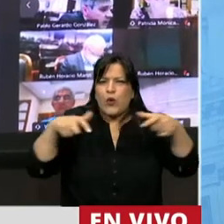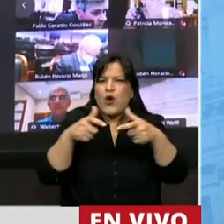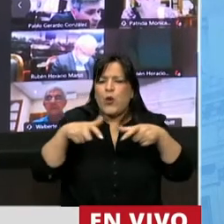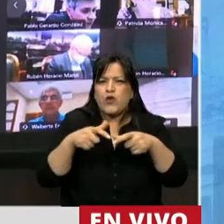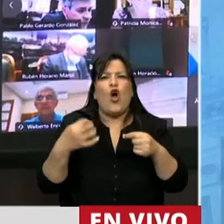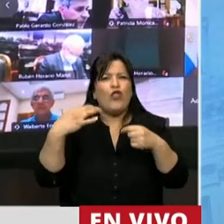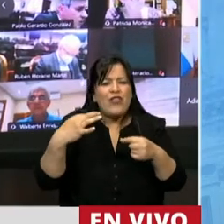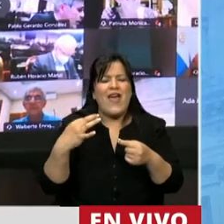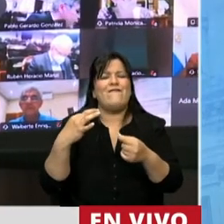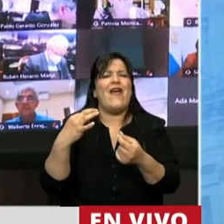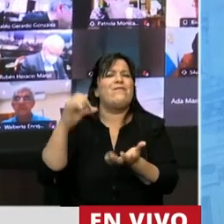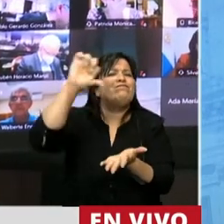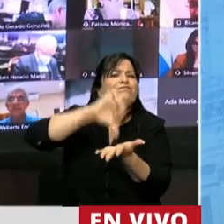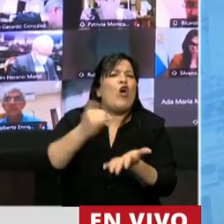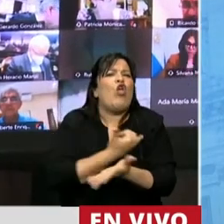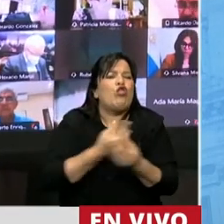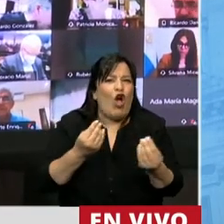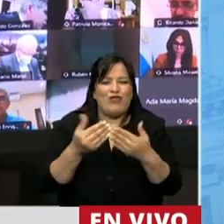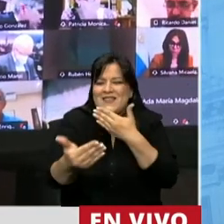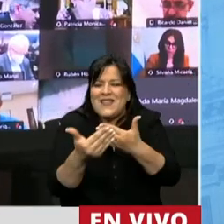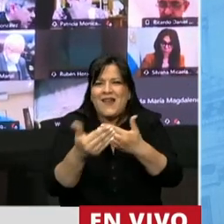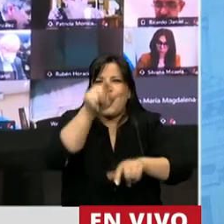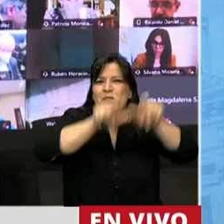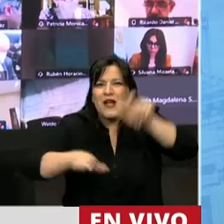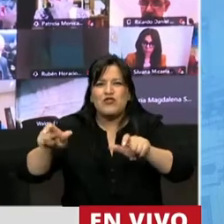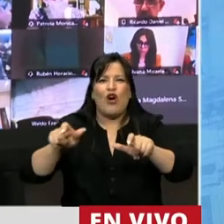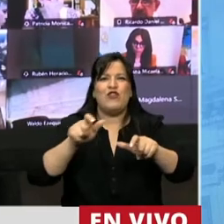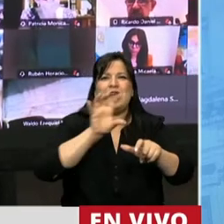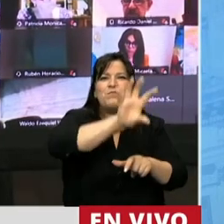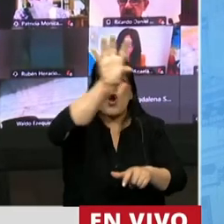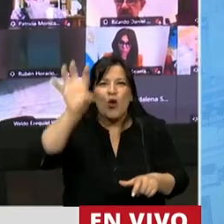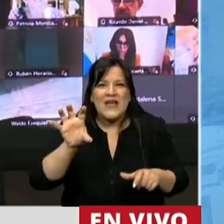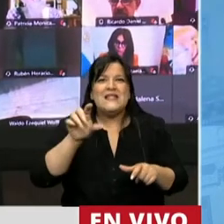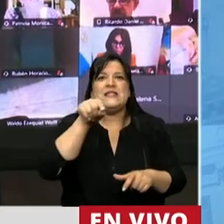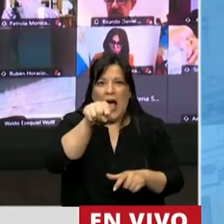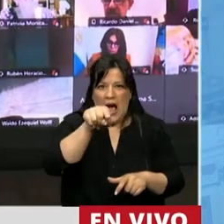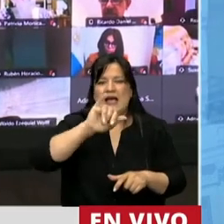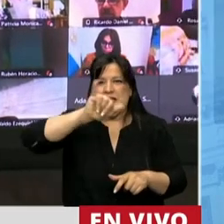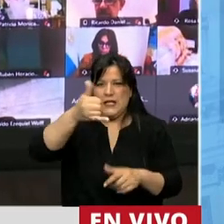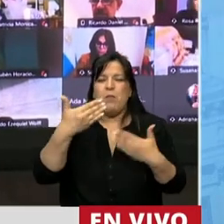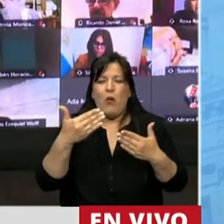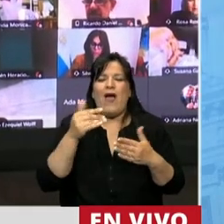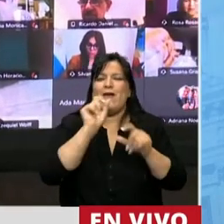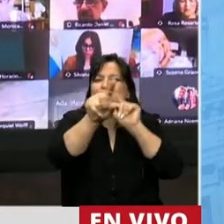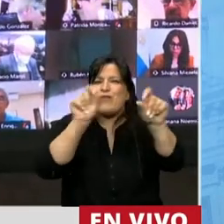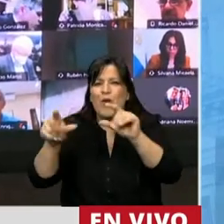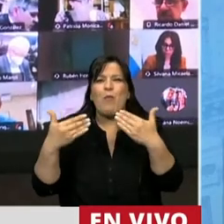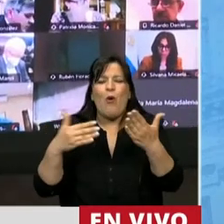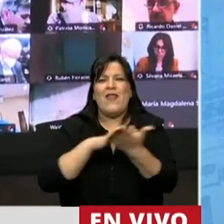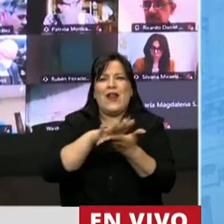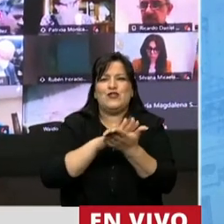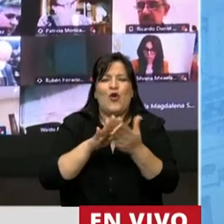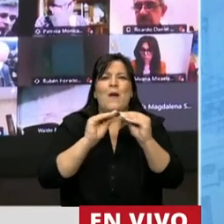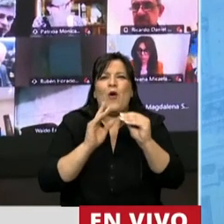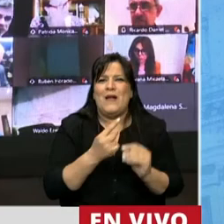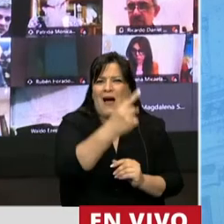en el lugar que tiene que estar, que es cerca de la gente en cada provincia, va a ayudar muchísimo a resolver los problemas de cada una de las provincias.